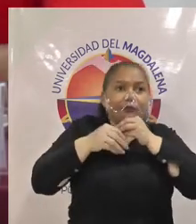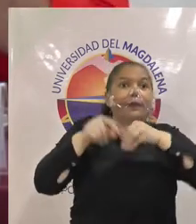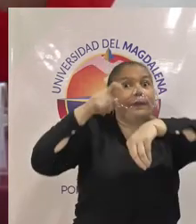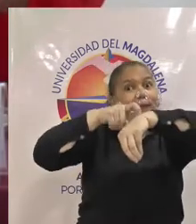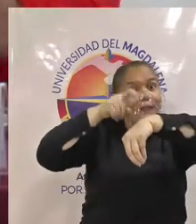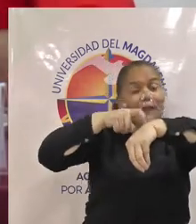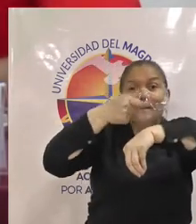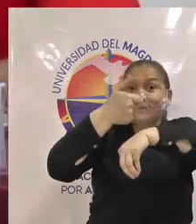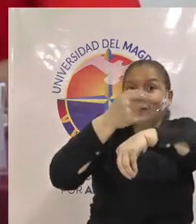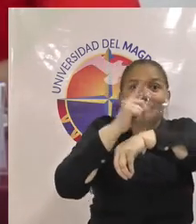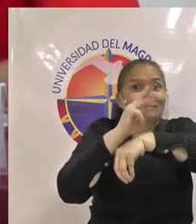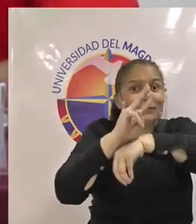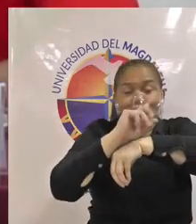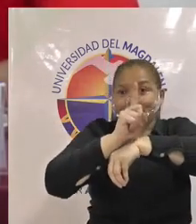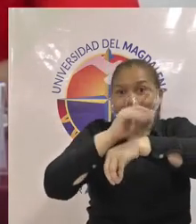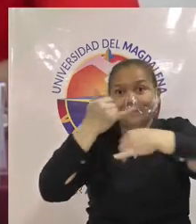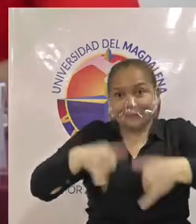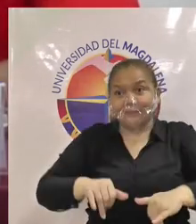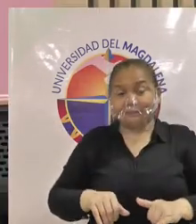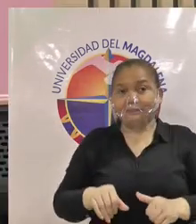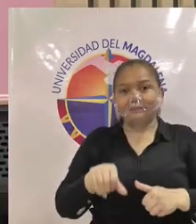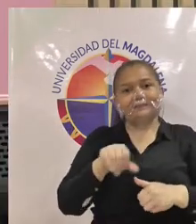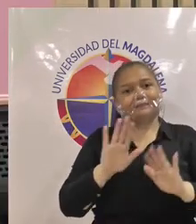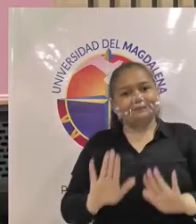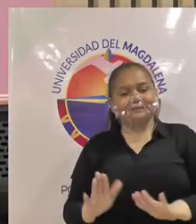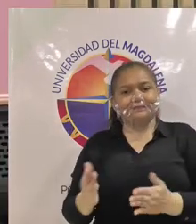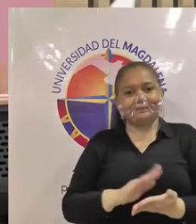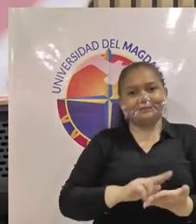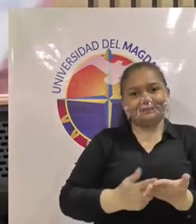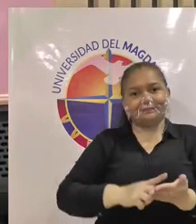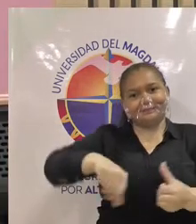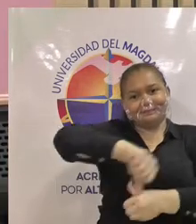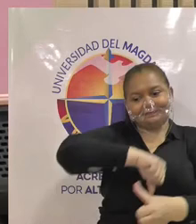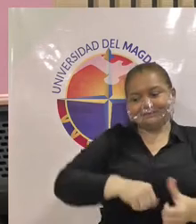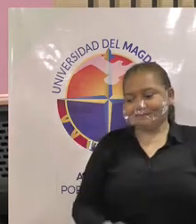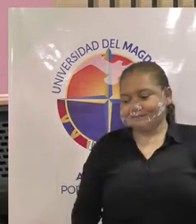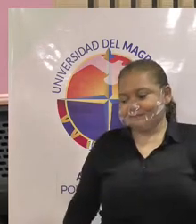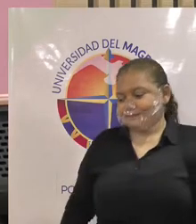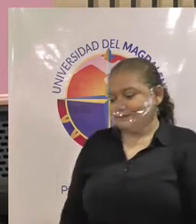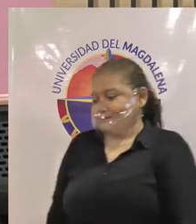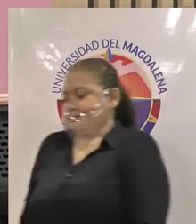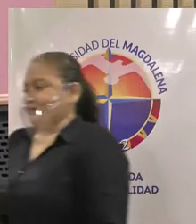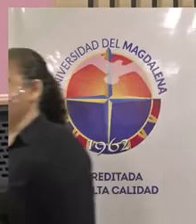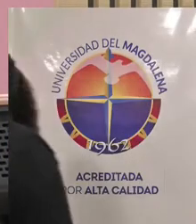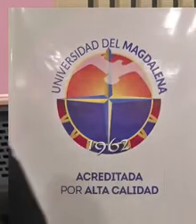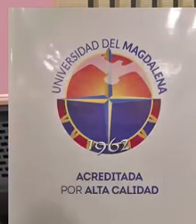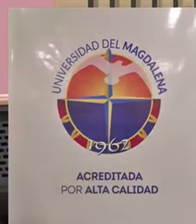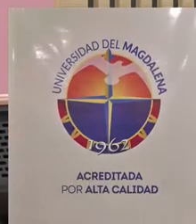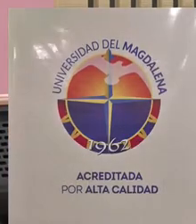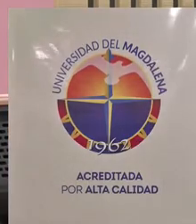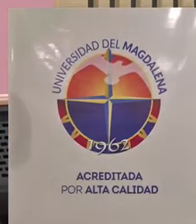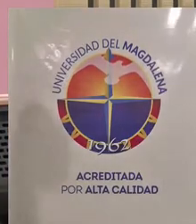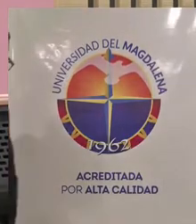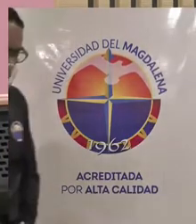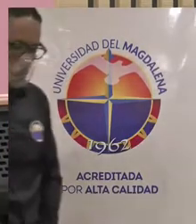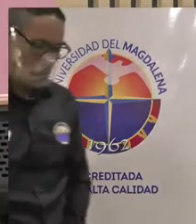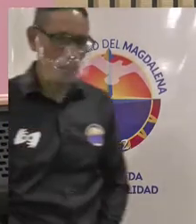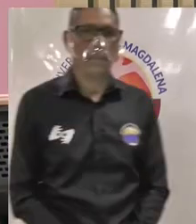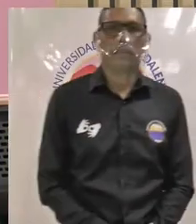cumplan con los tres minutos asignados Sí Sí Sí Sí